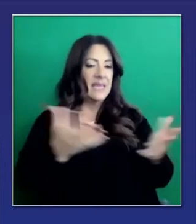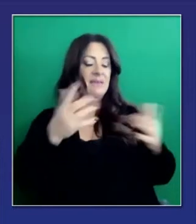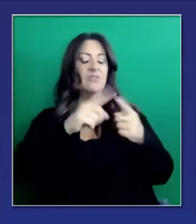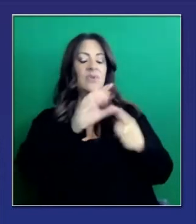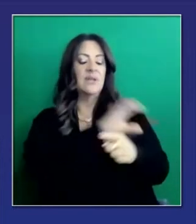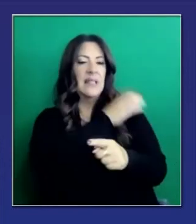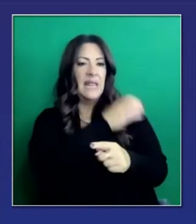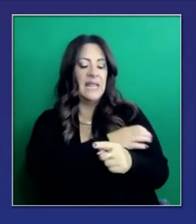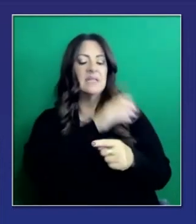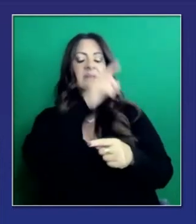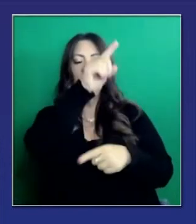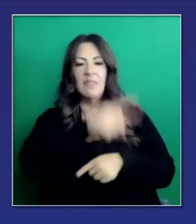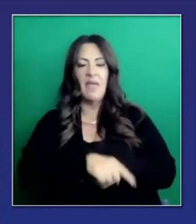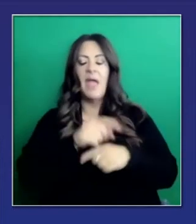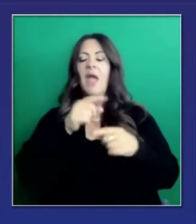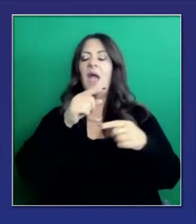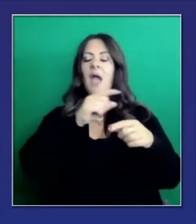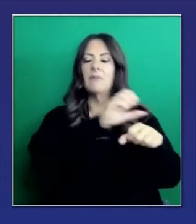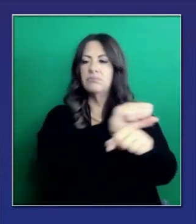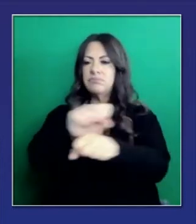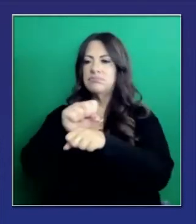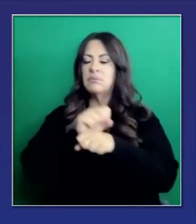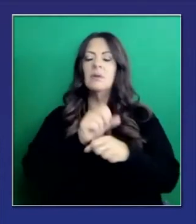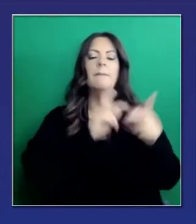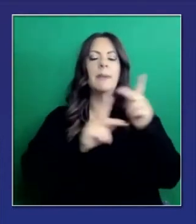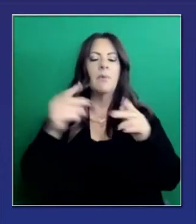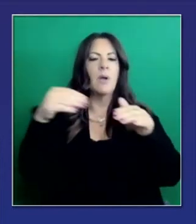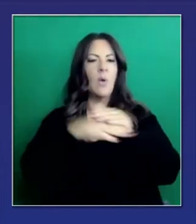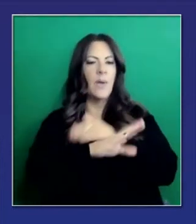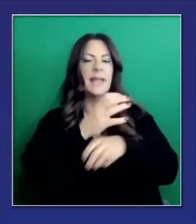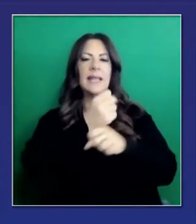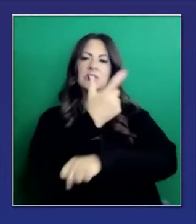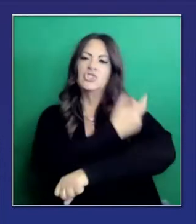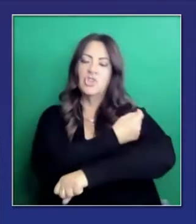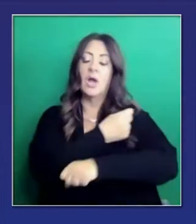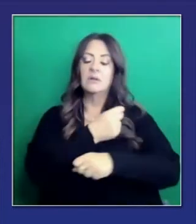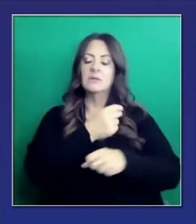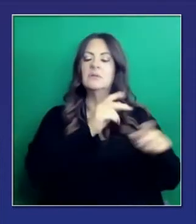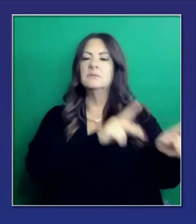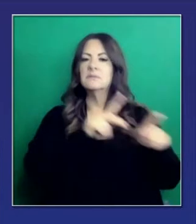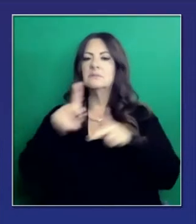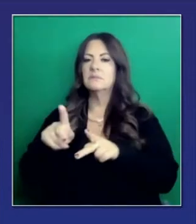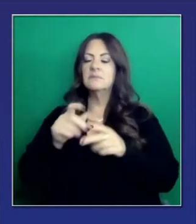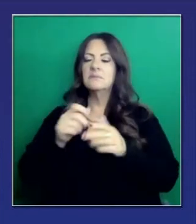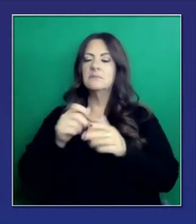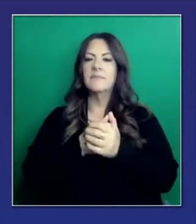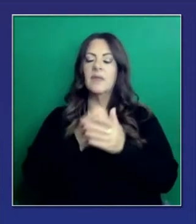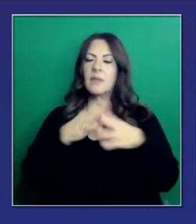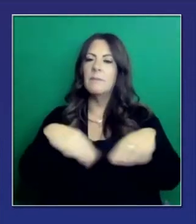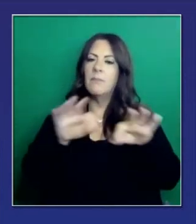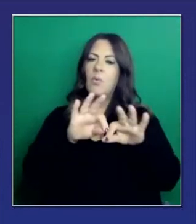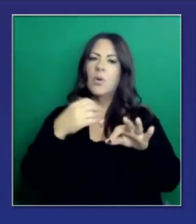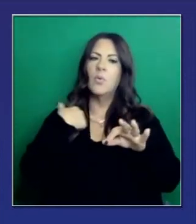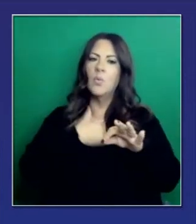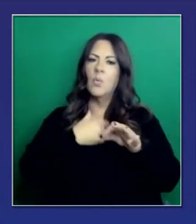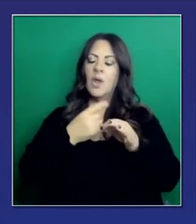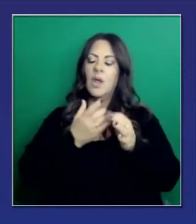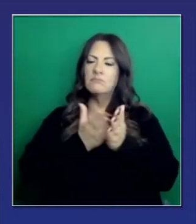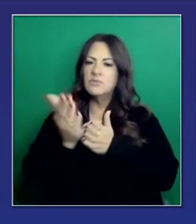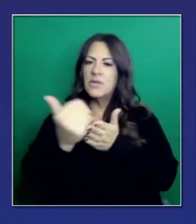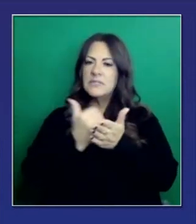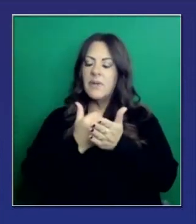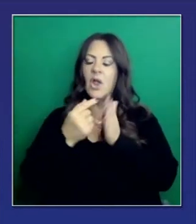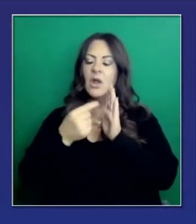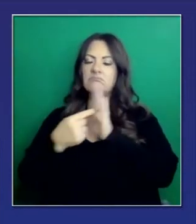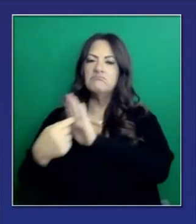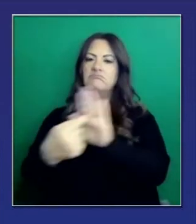vacunas para que haya consistencia y transparencia, obviamente, también, y permitir al sistema de cuidado de la salud y los condados que hagan lo